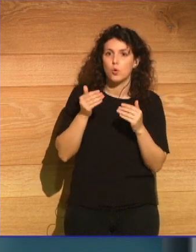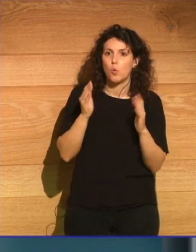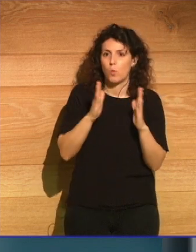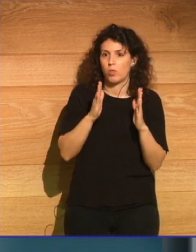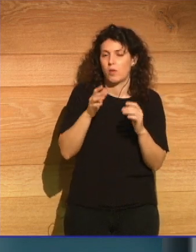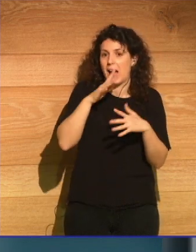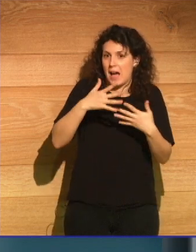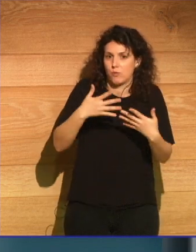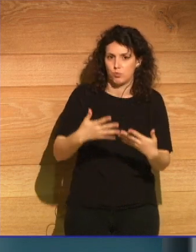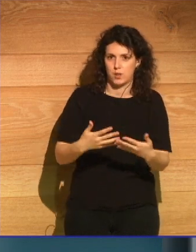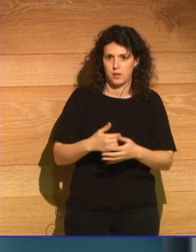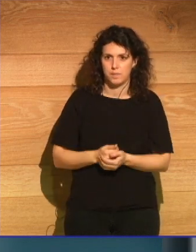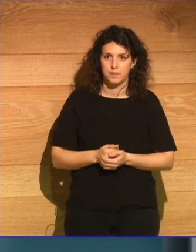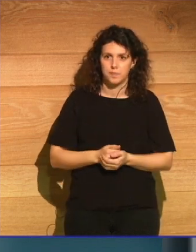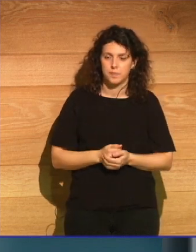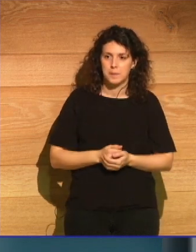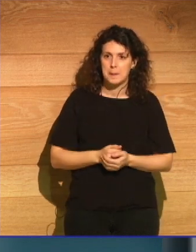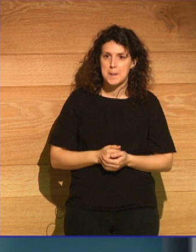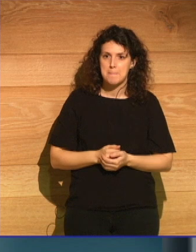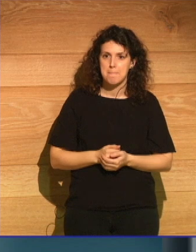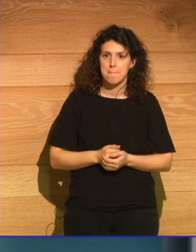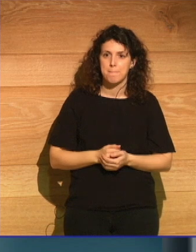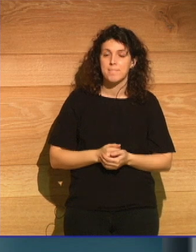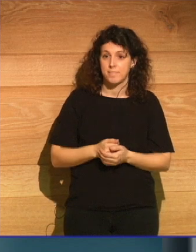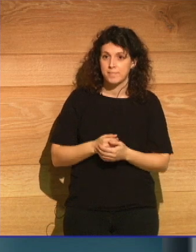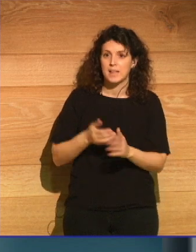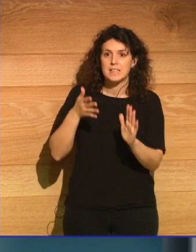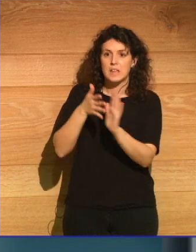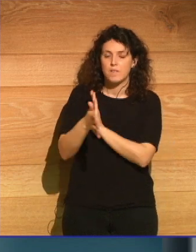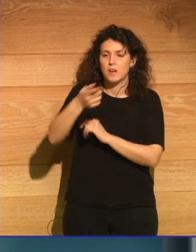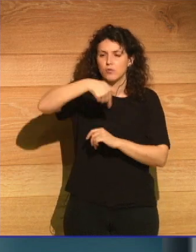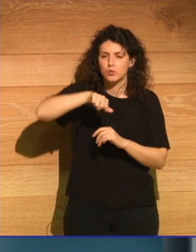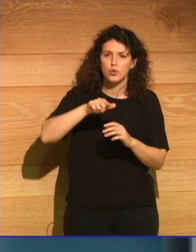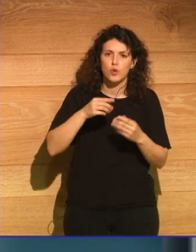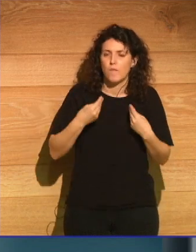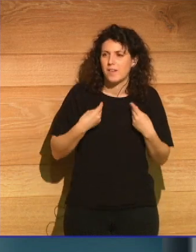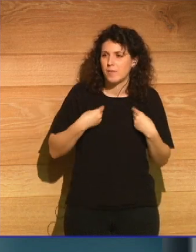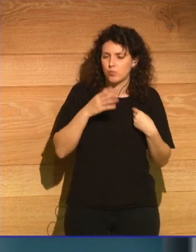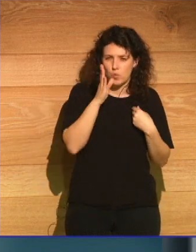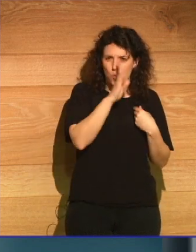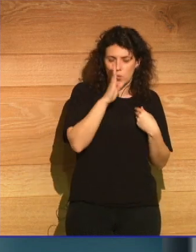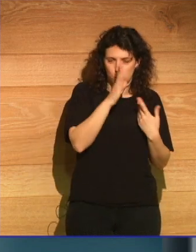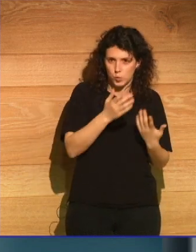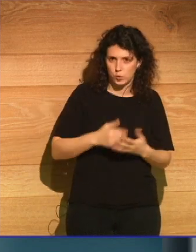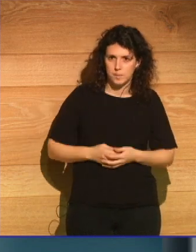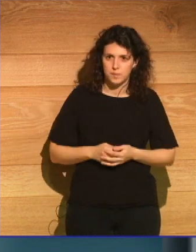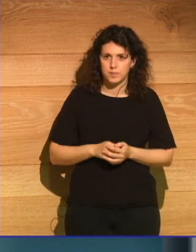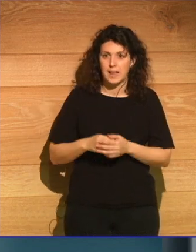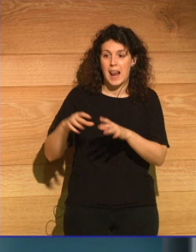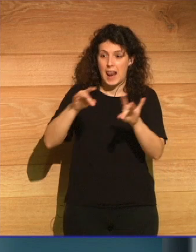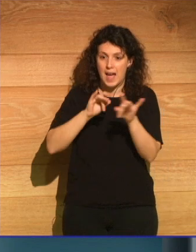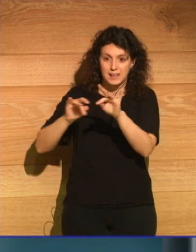ocultando el hecho de que también vivimos inmersos en este flujo. La larga existencia de la Tierra